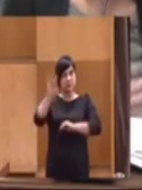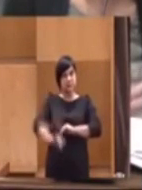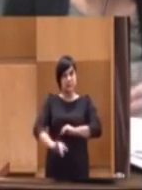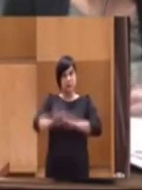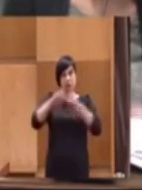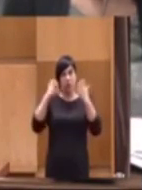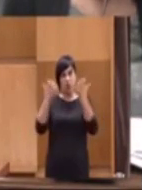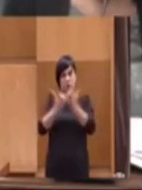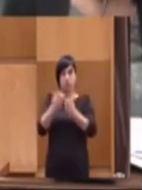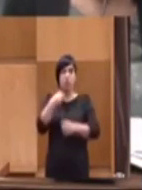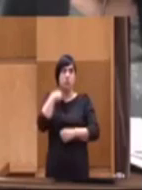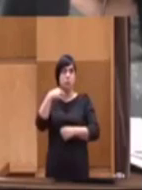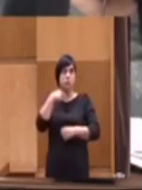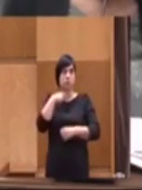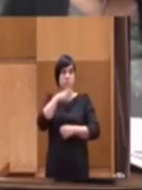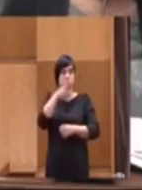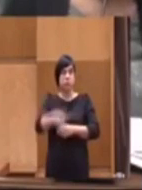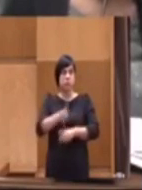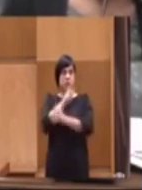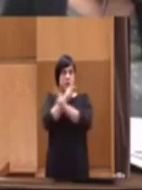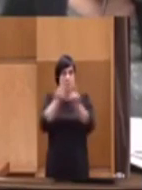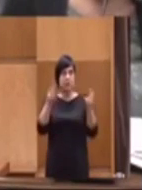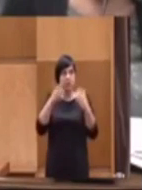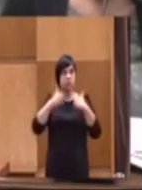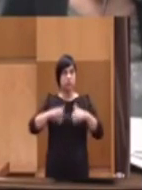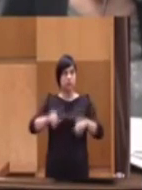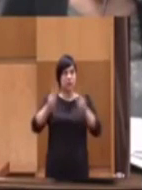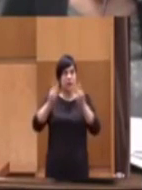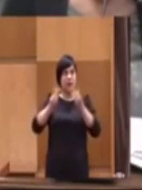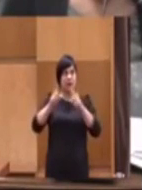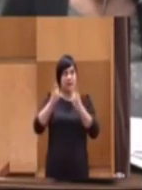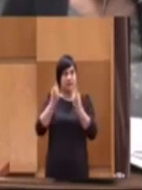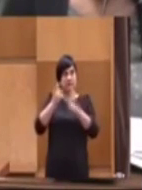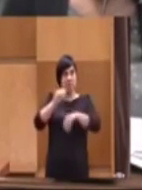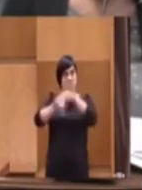de los Diputados, porque han dicho que necesitan un referéndum para eso.